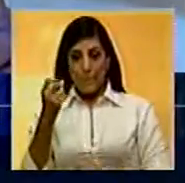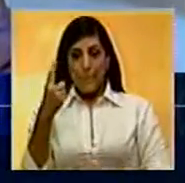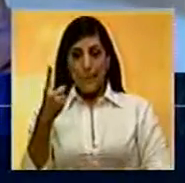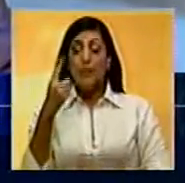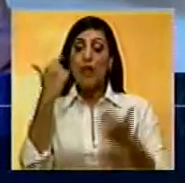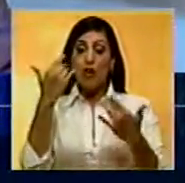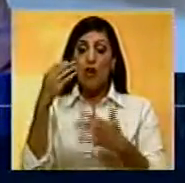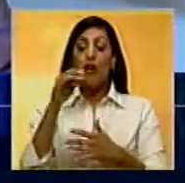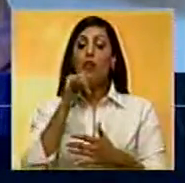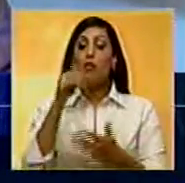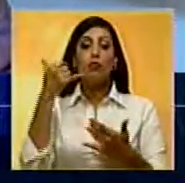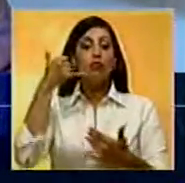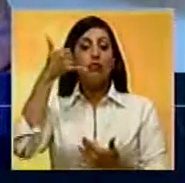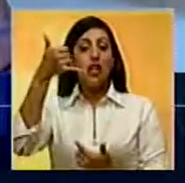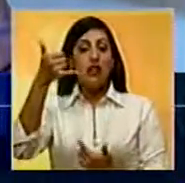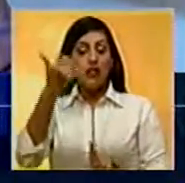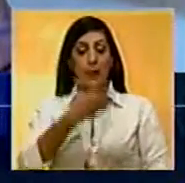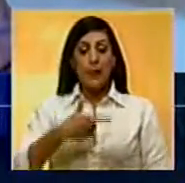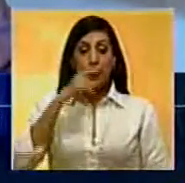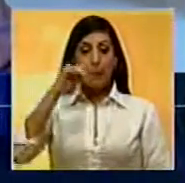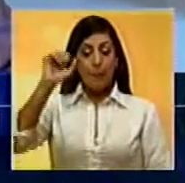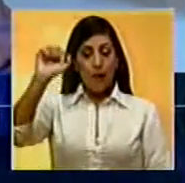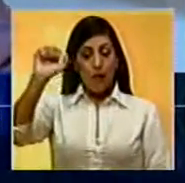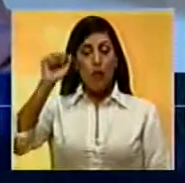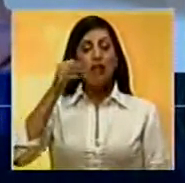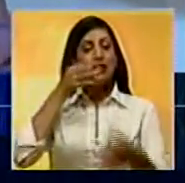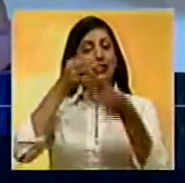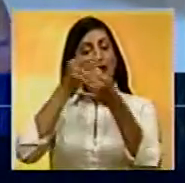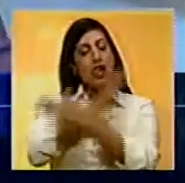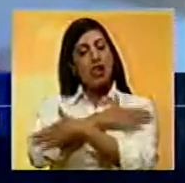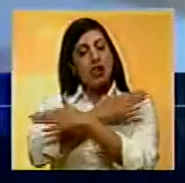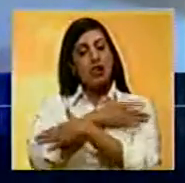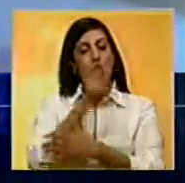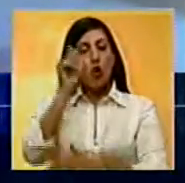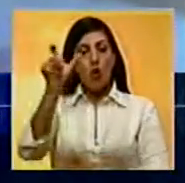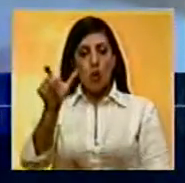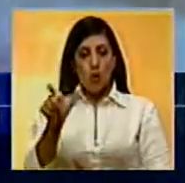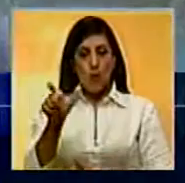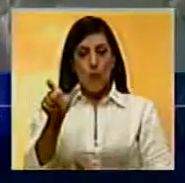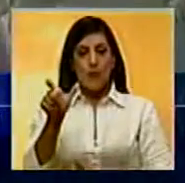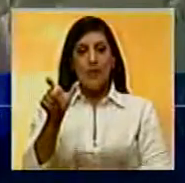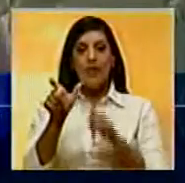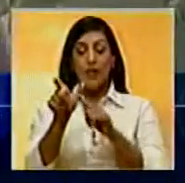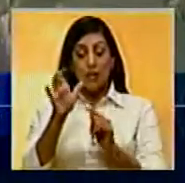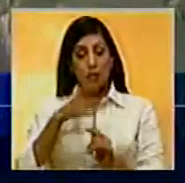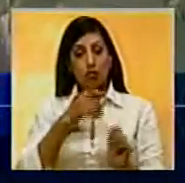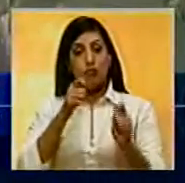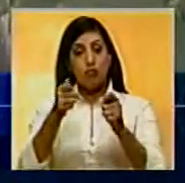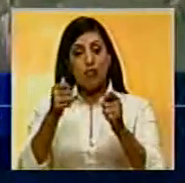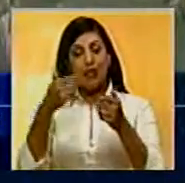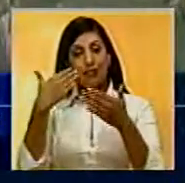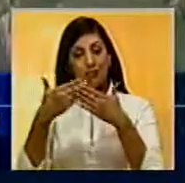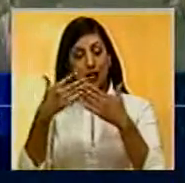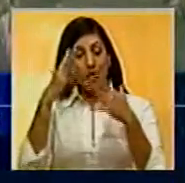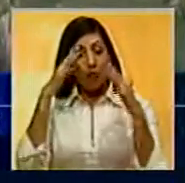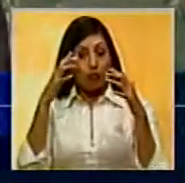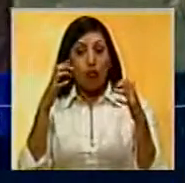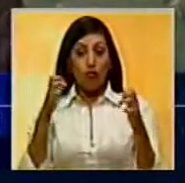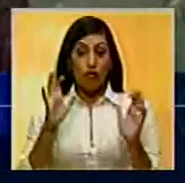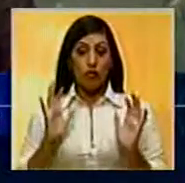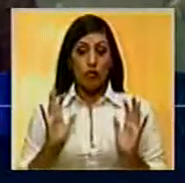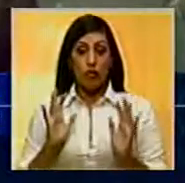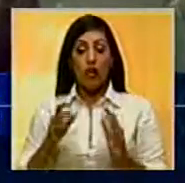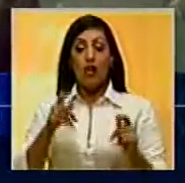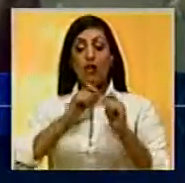conversación telefónica, el primer mandatario nacional le expresó al señor Guterres que es poseedor de credenciales profesionales,